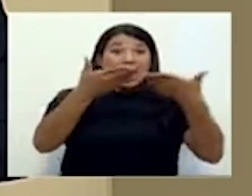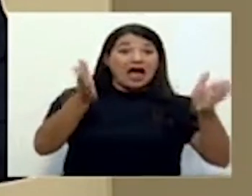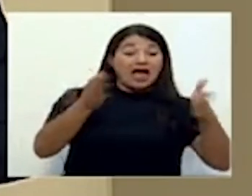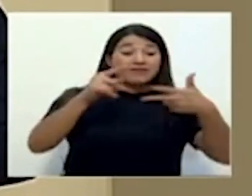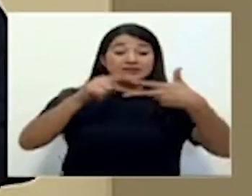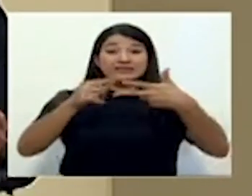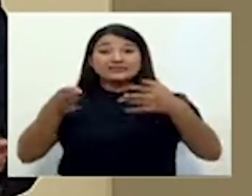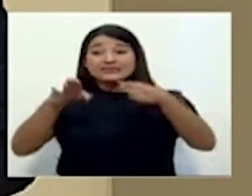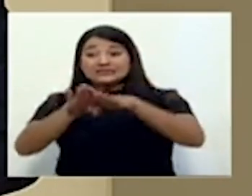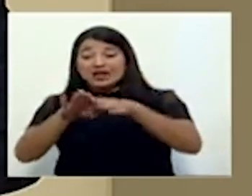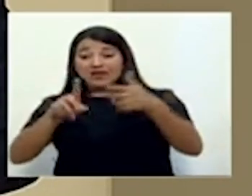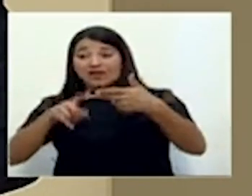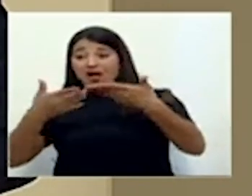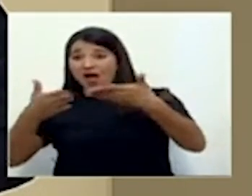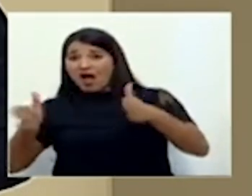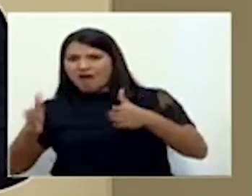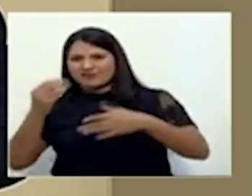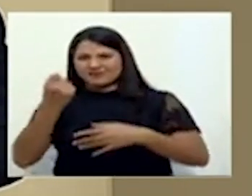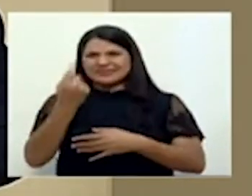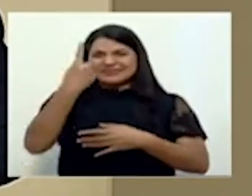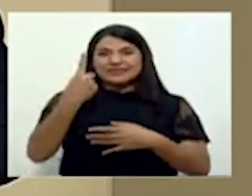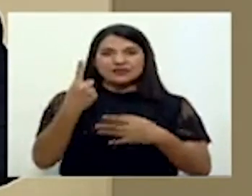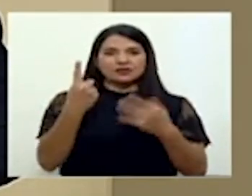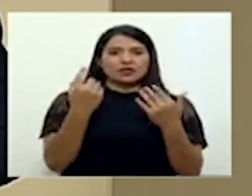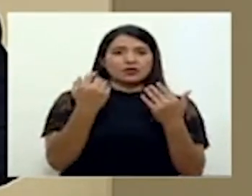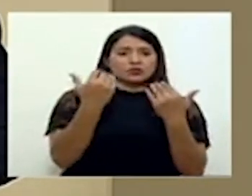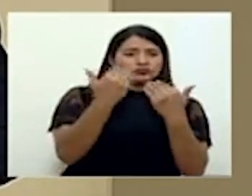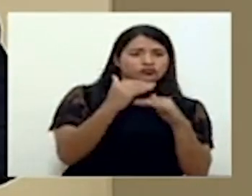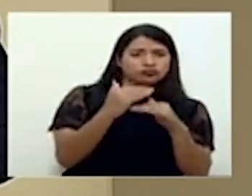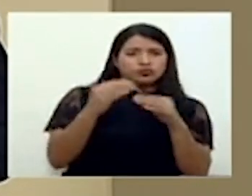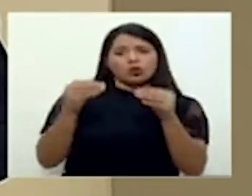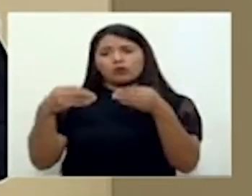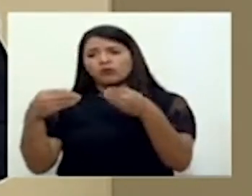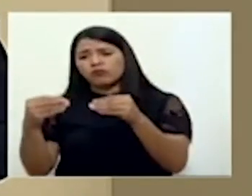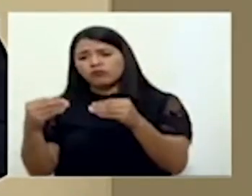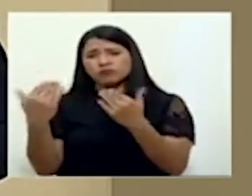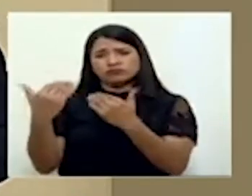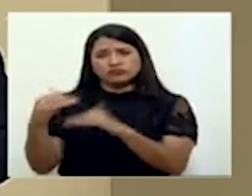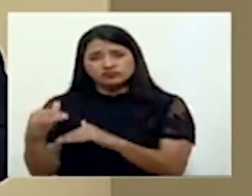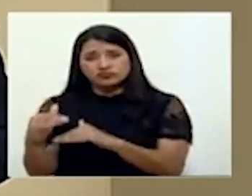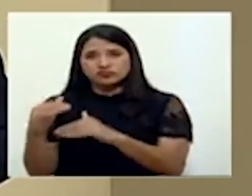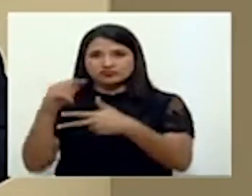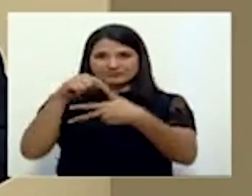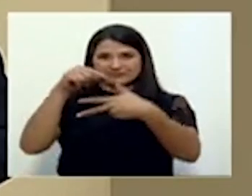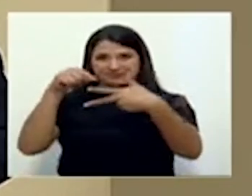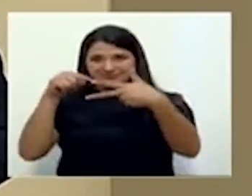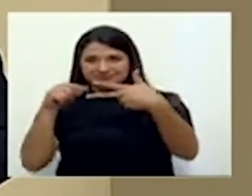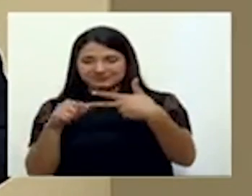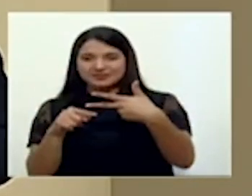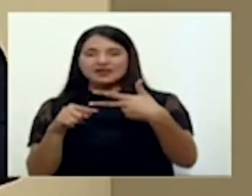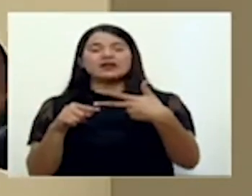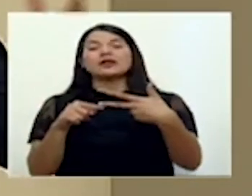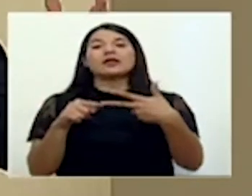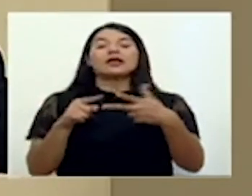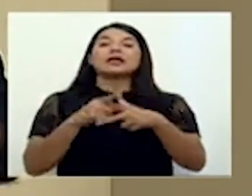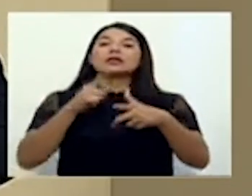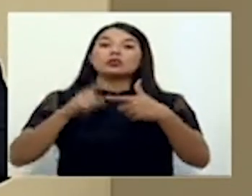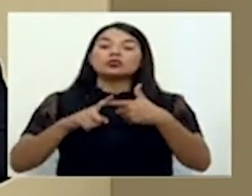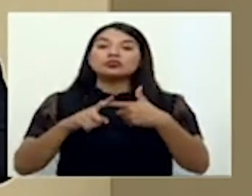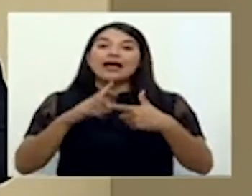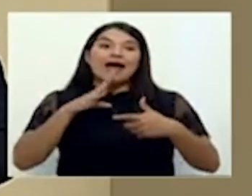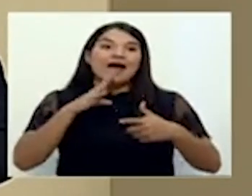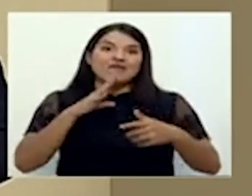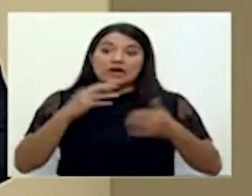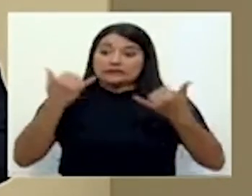momentos de mayor rigidez, momentos de mayor apertura, pero es parte de esto que hablar de una reactivación plena y completa con